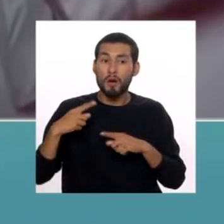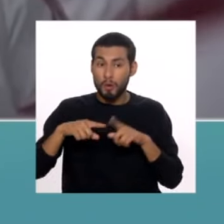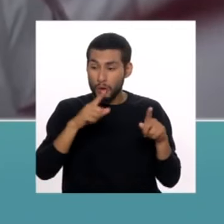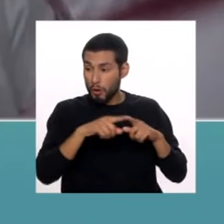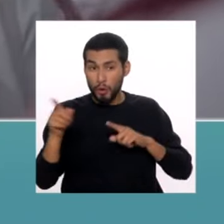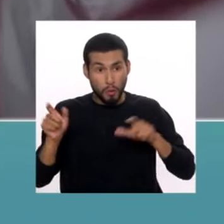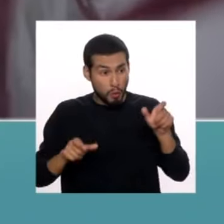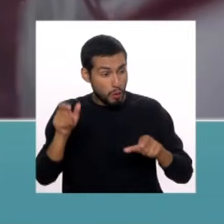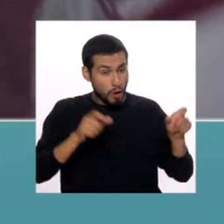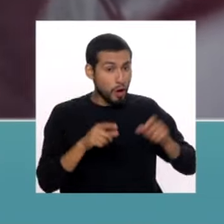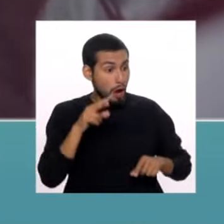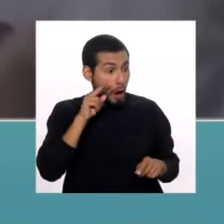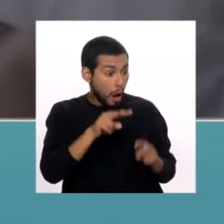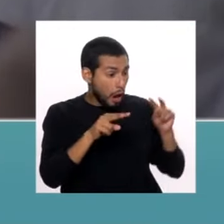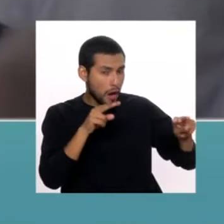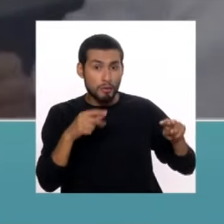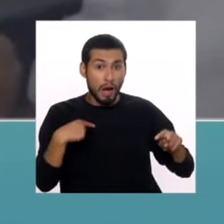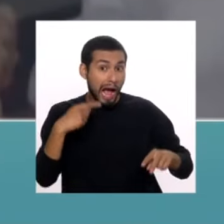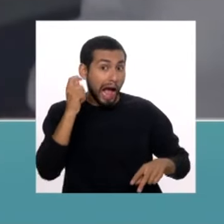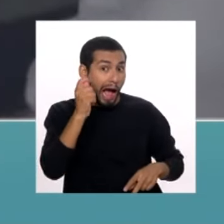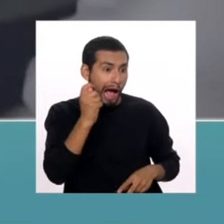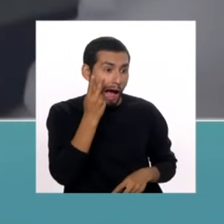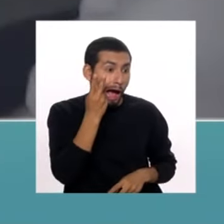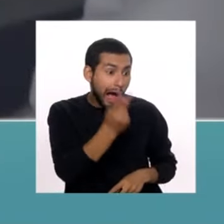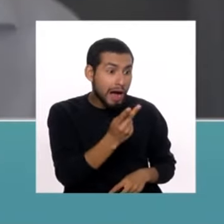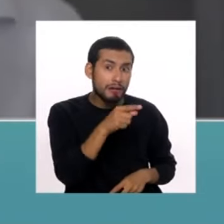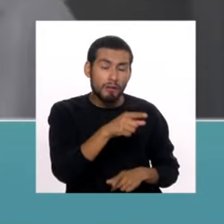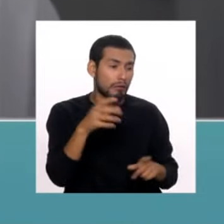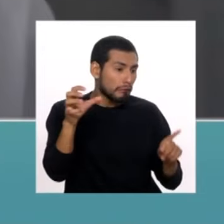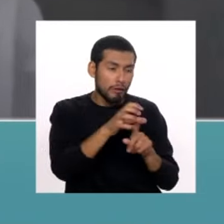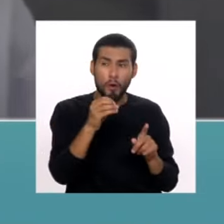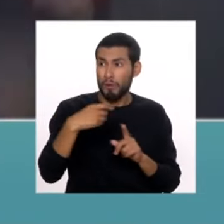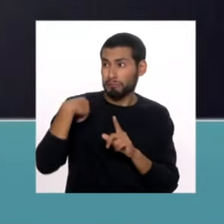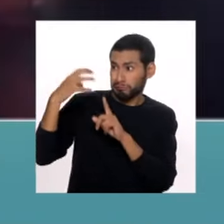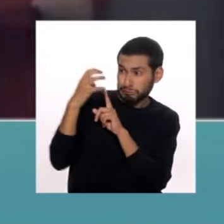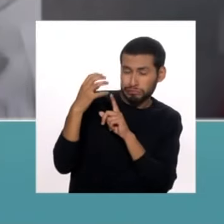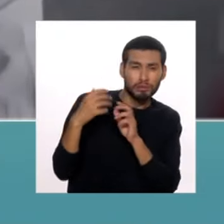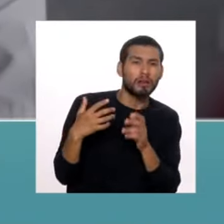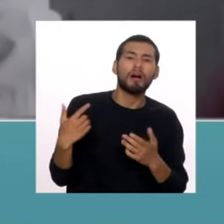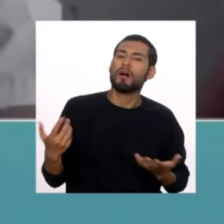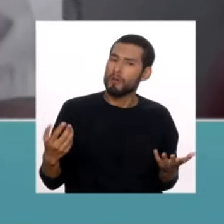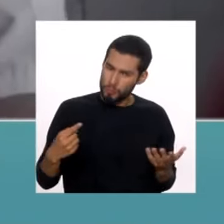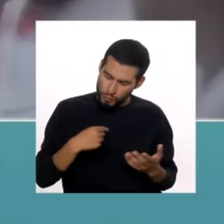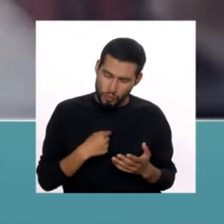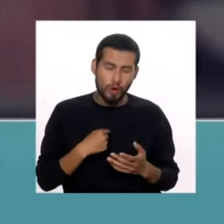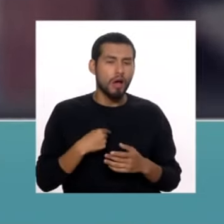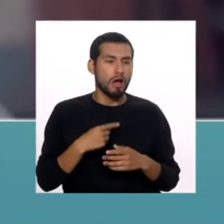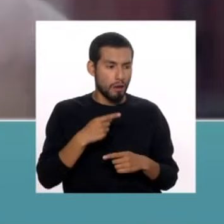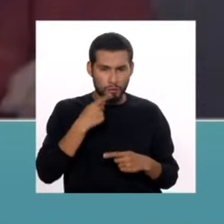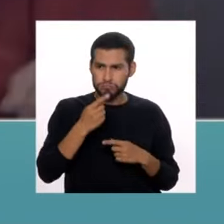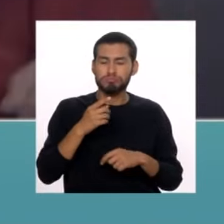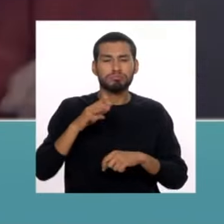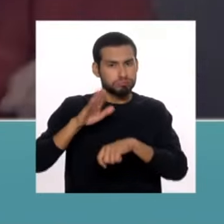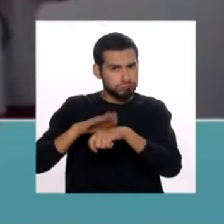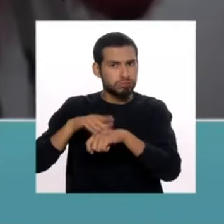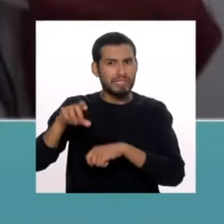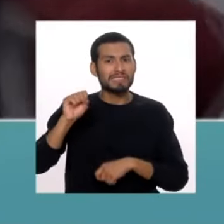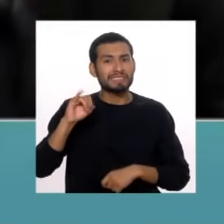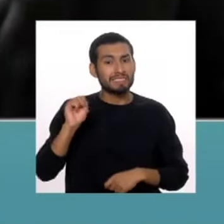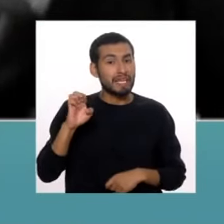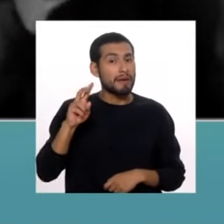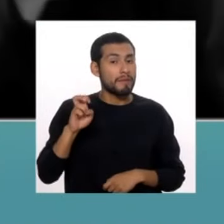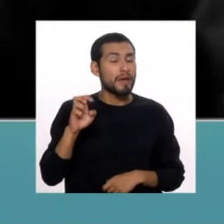cultura del silencio, si es que yo soy testigo o soy víctima de un caso de violencia, lo debo reportar a través del www.cicb